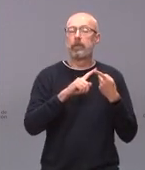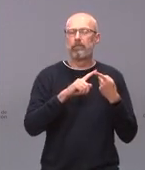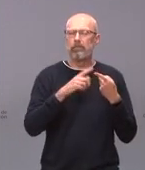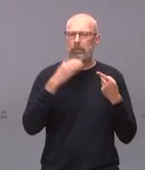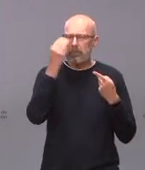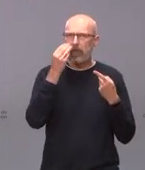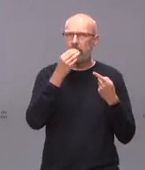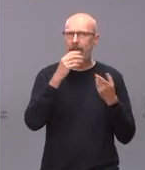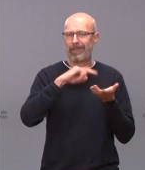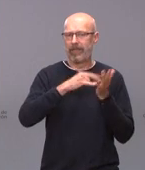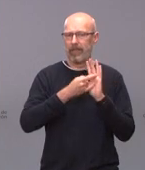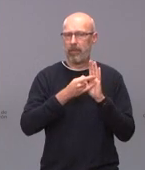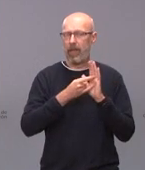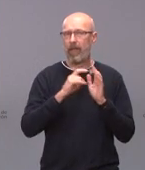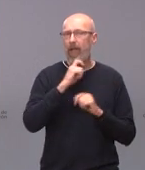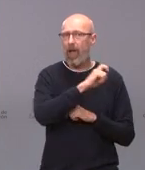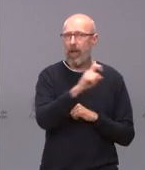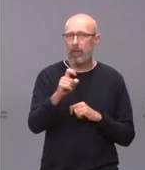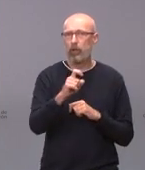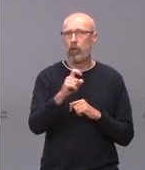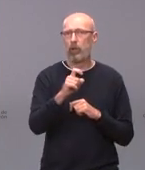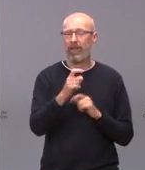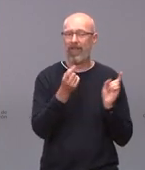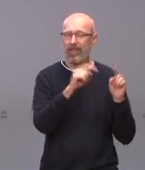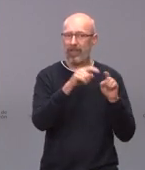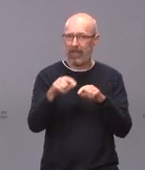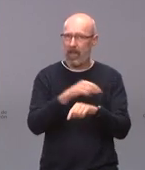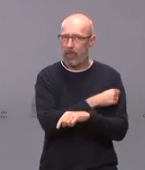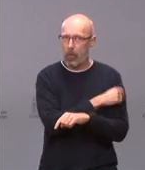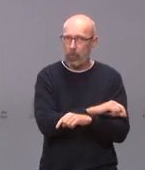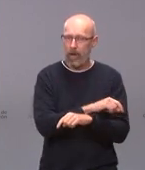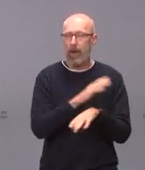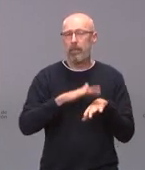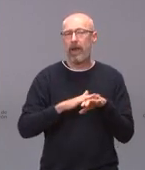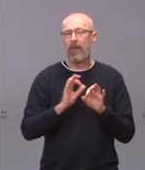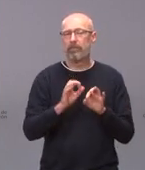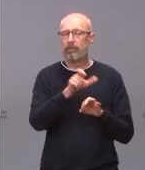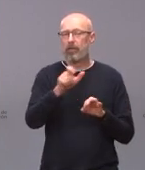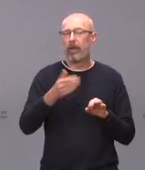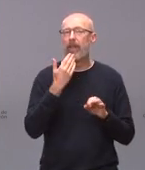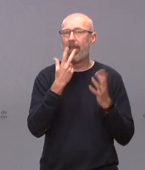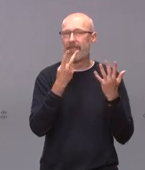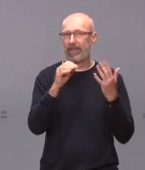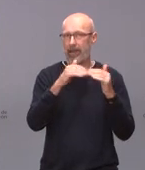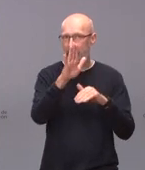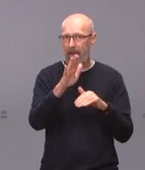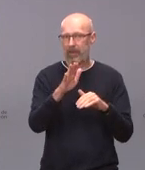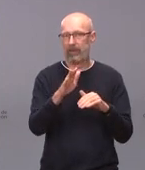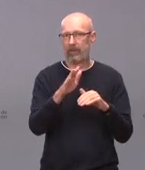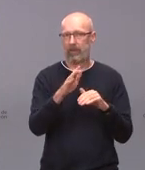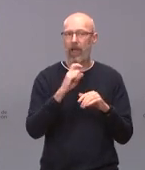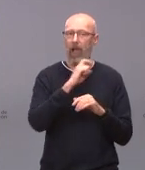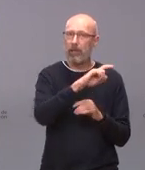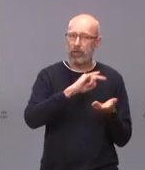de comunicación de las citas de las vacunas para los mayores de 70 años, después de que haya habido